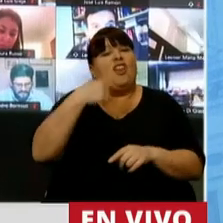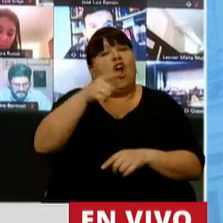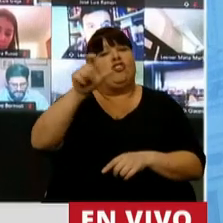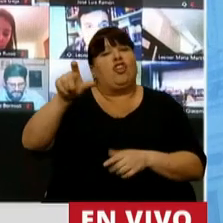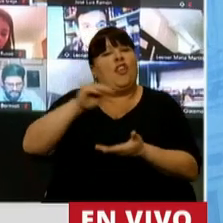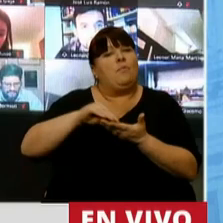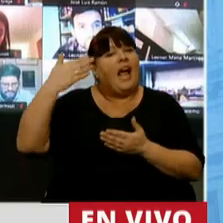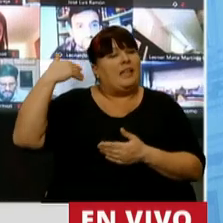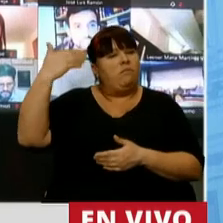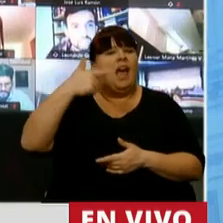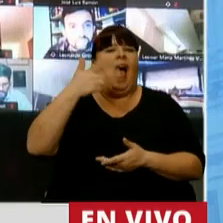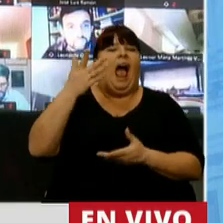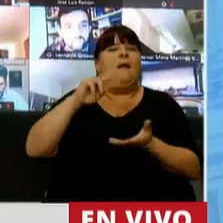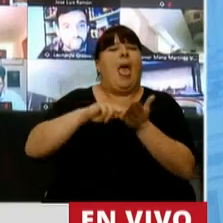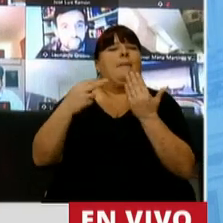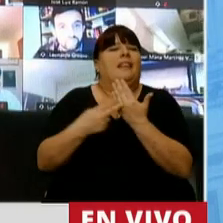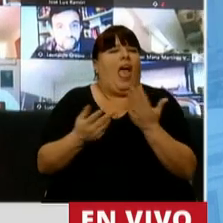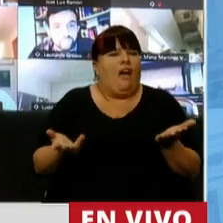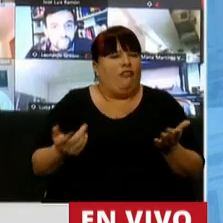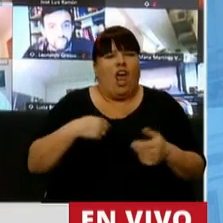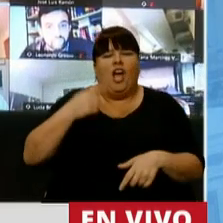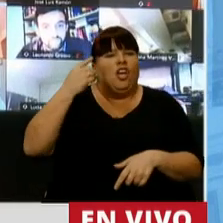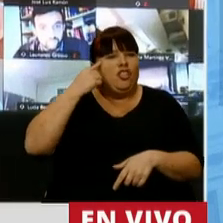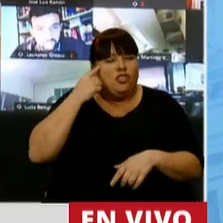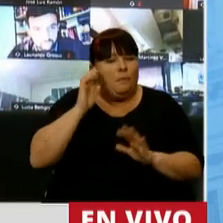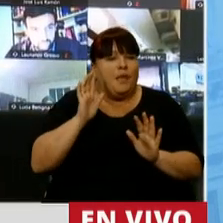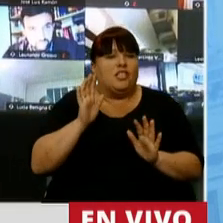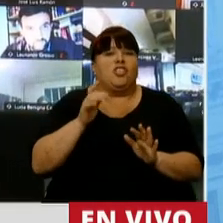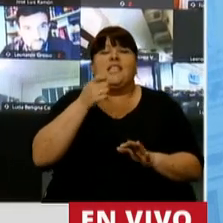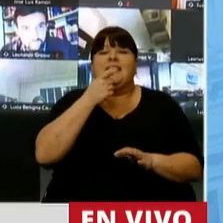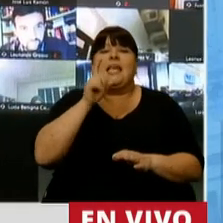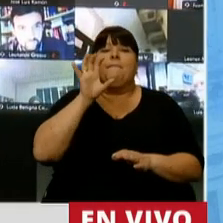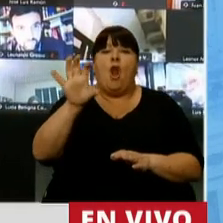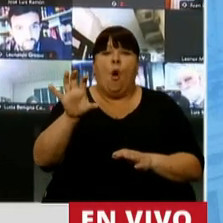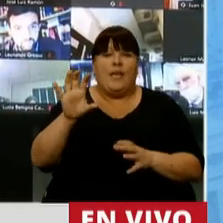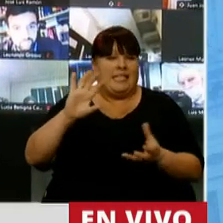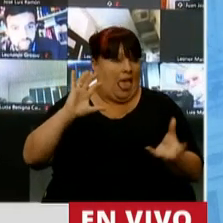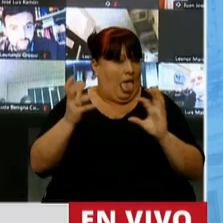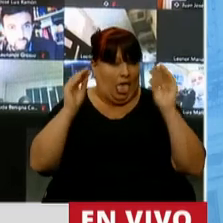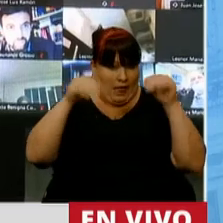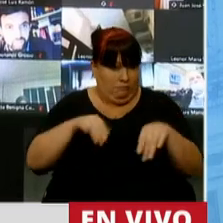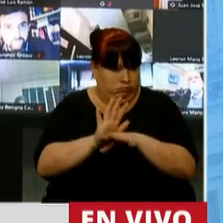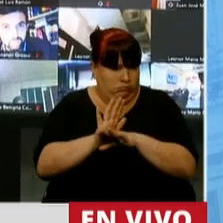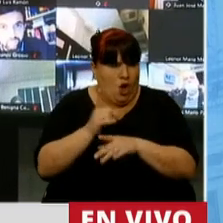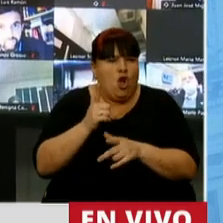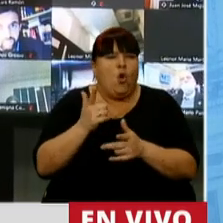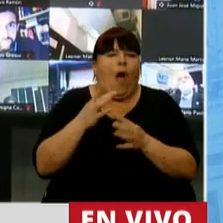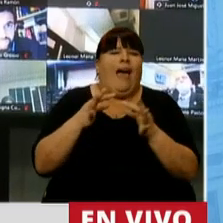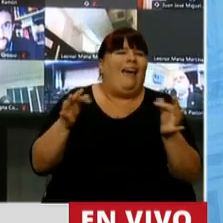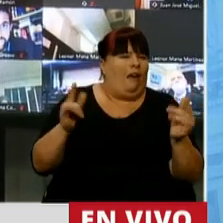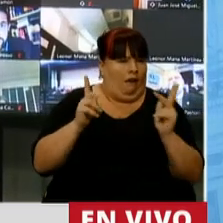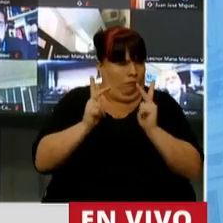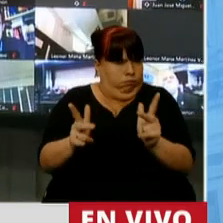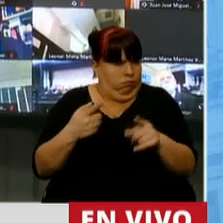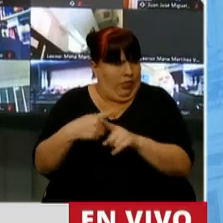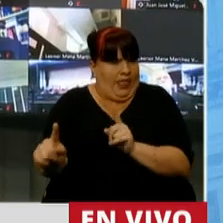diputados propinantes que hablan con metáforas, yo creo que cuando hay una provincia prendida a fuego no hay margen para sutilezas,